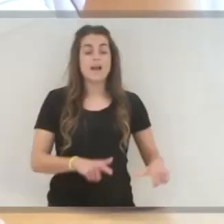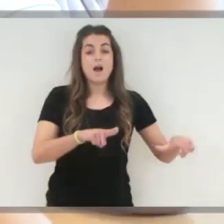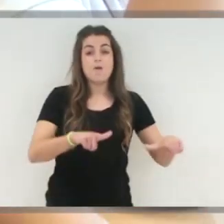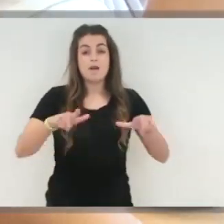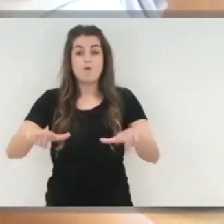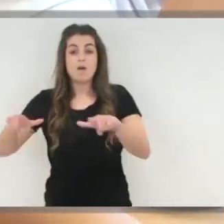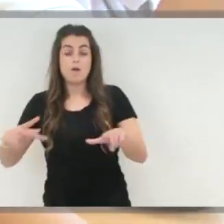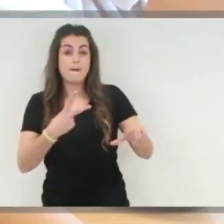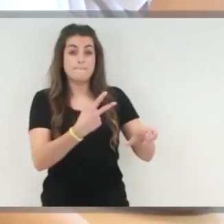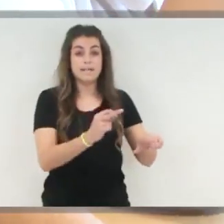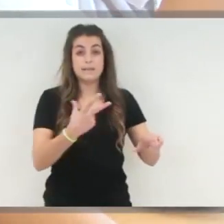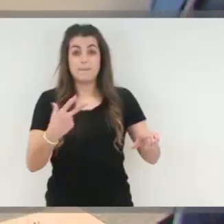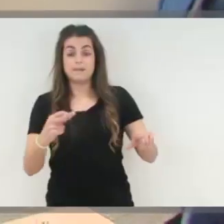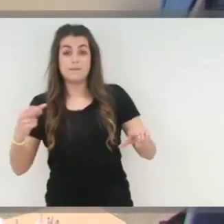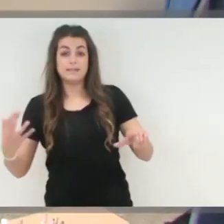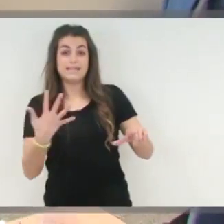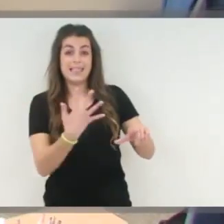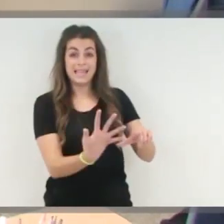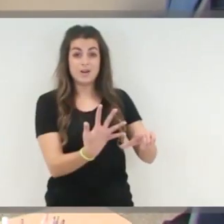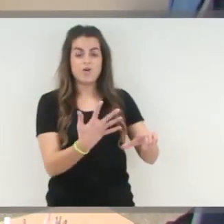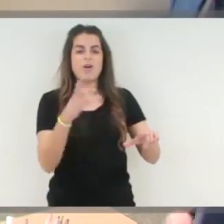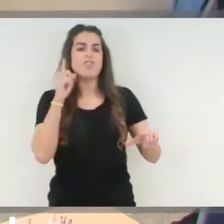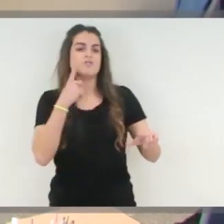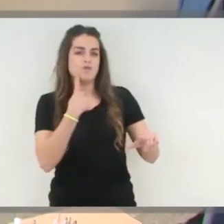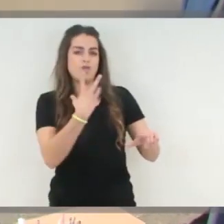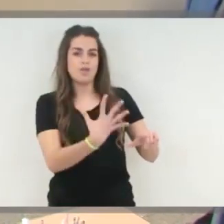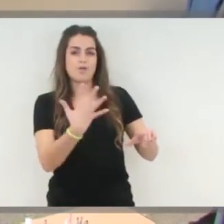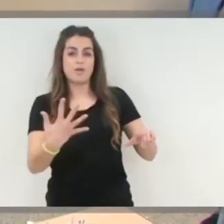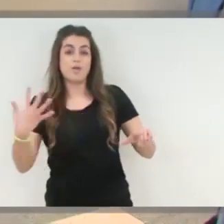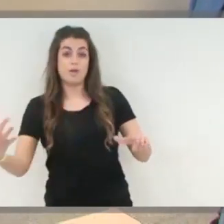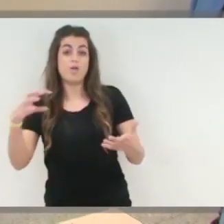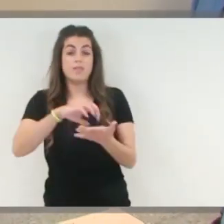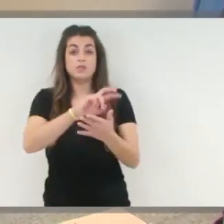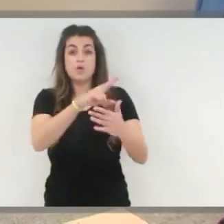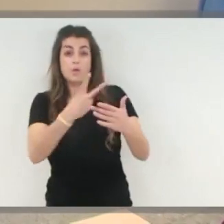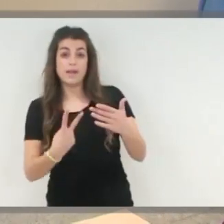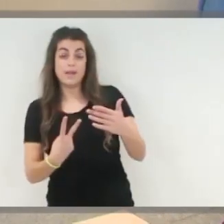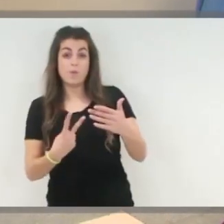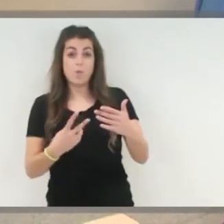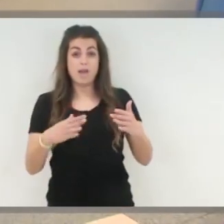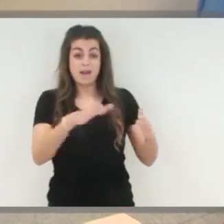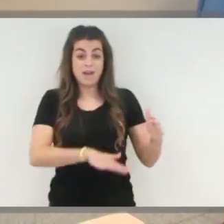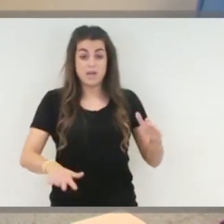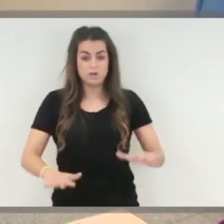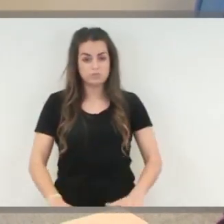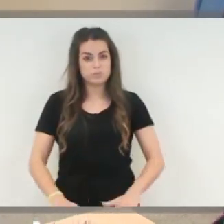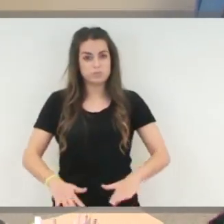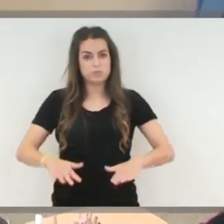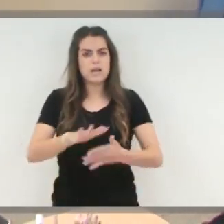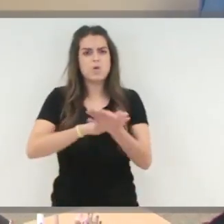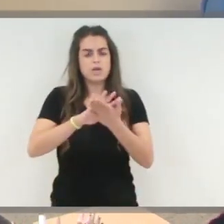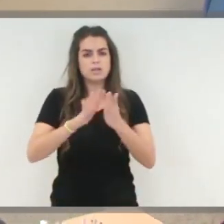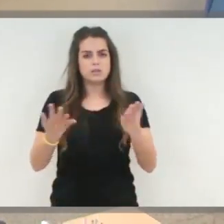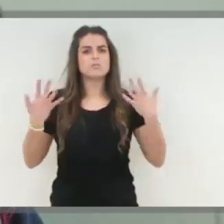En cada aula de 20 alumnos hay 5 con discapacidades auditivas, un centro bilingüe en el que todos los alumnos desde pequeños